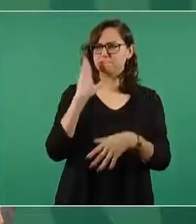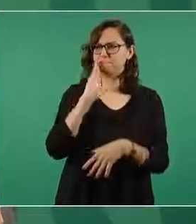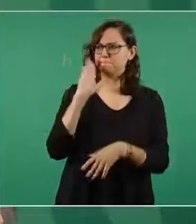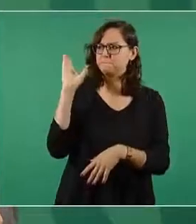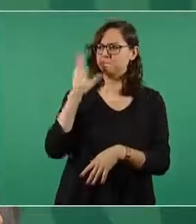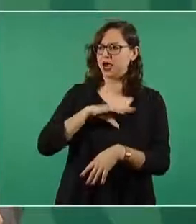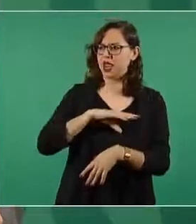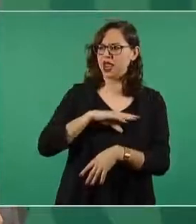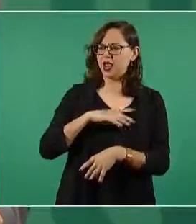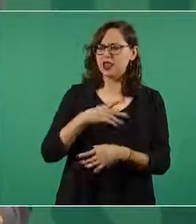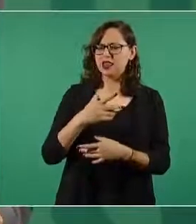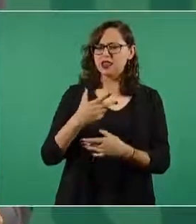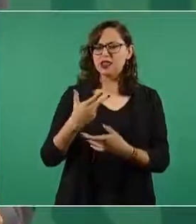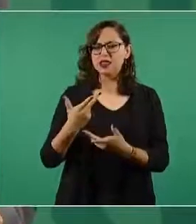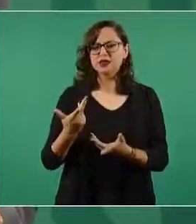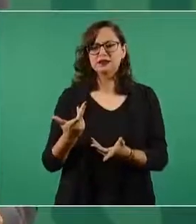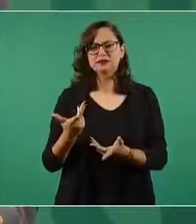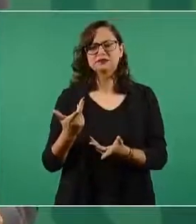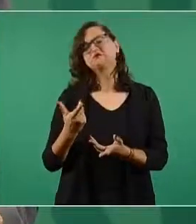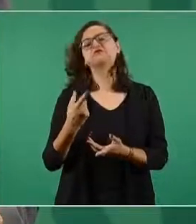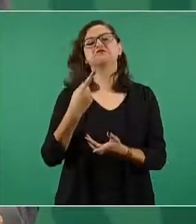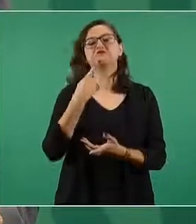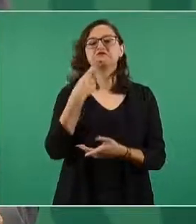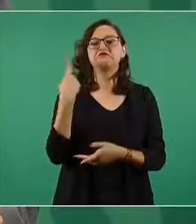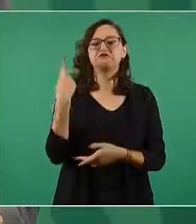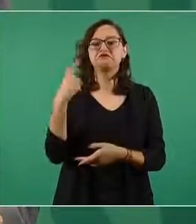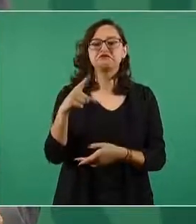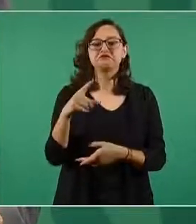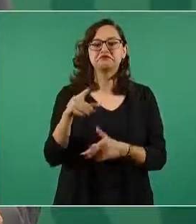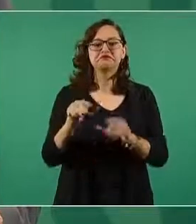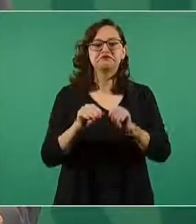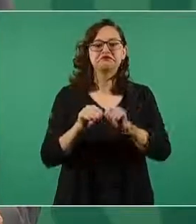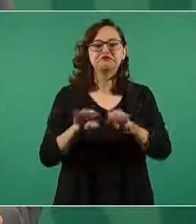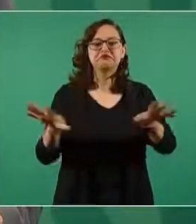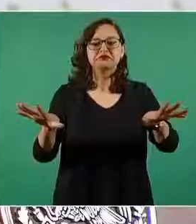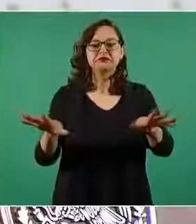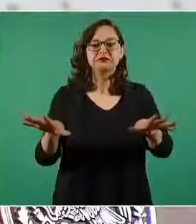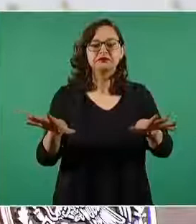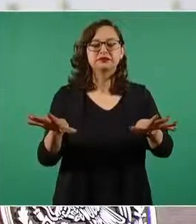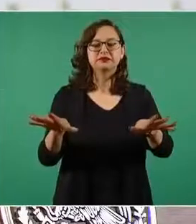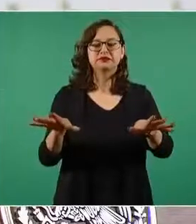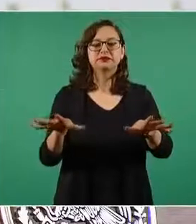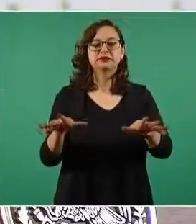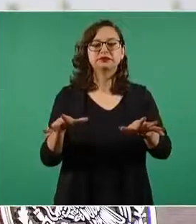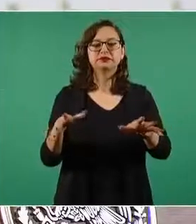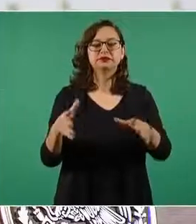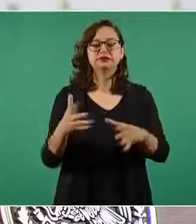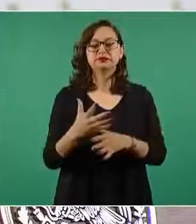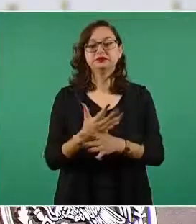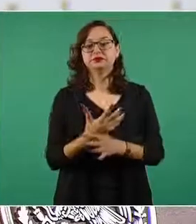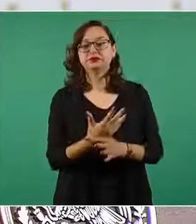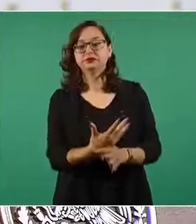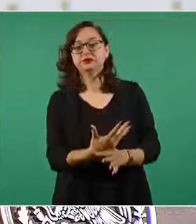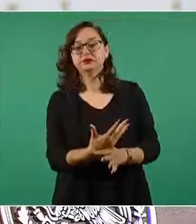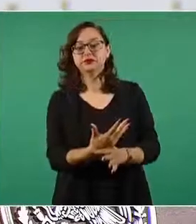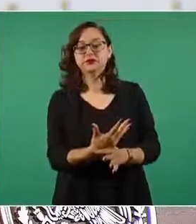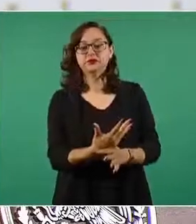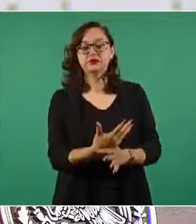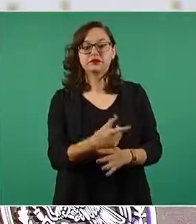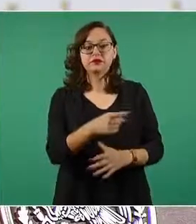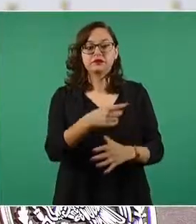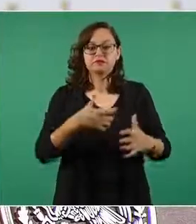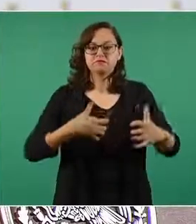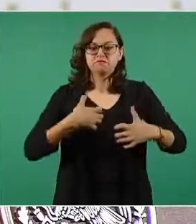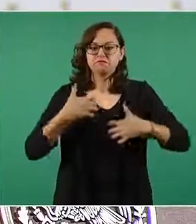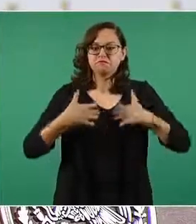por coraje,